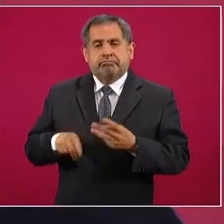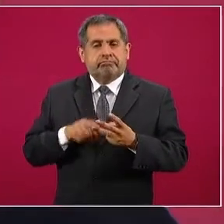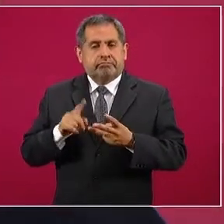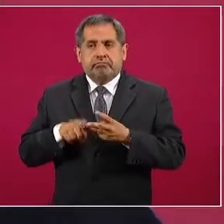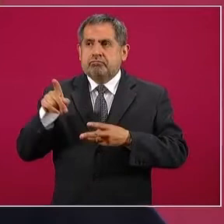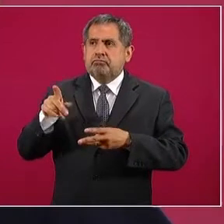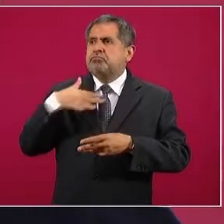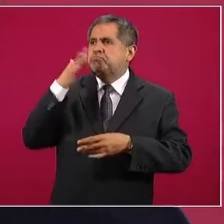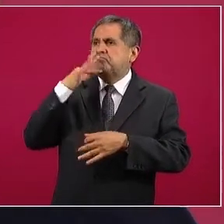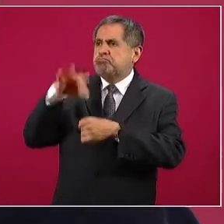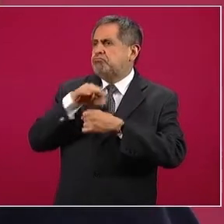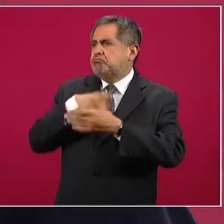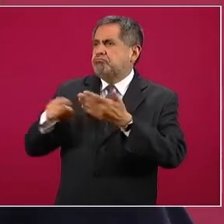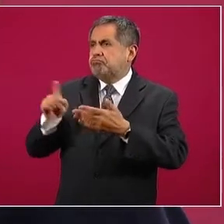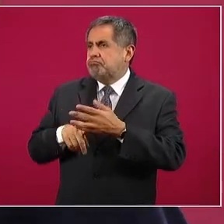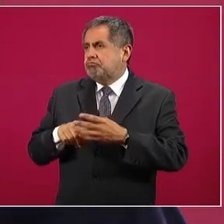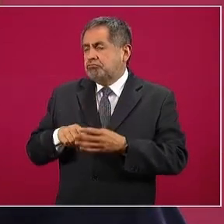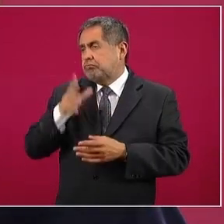electorales?, no,